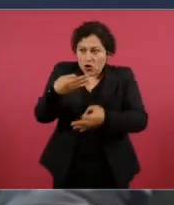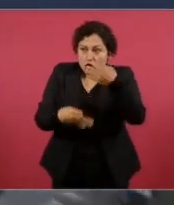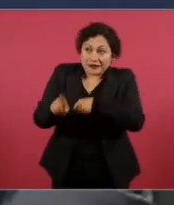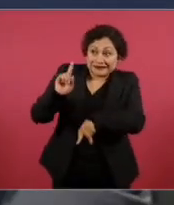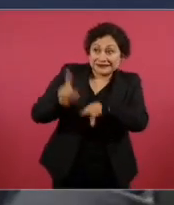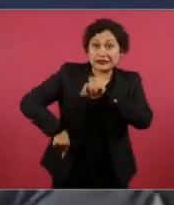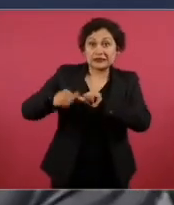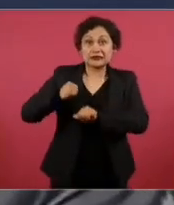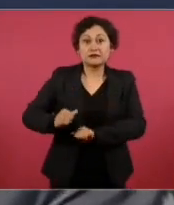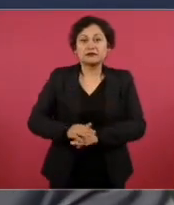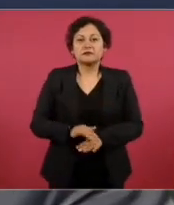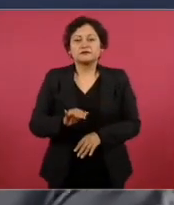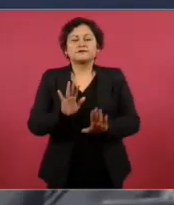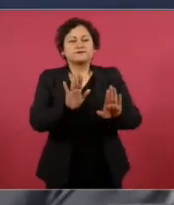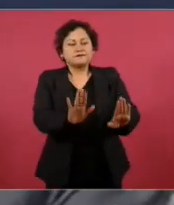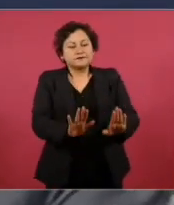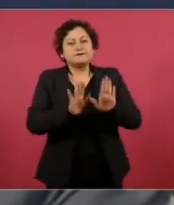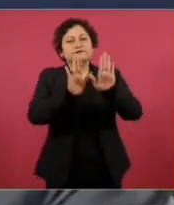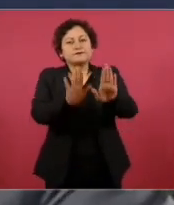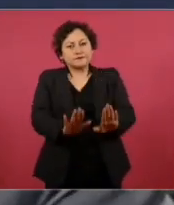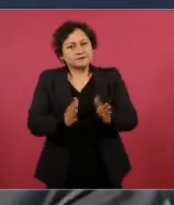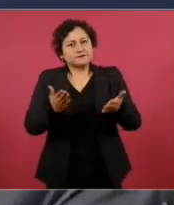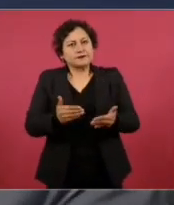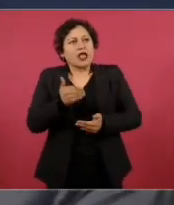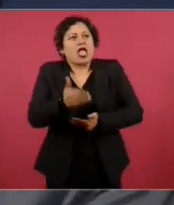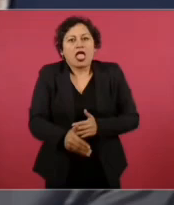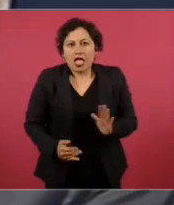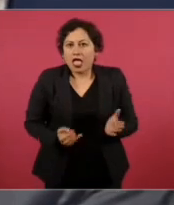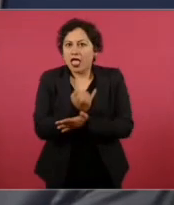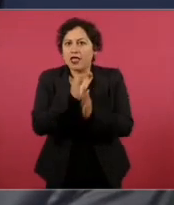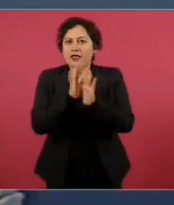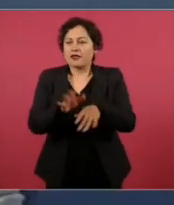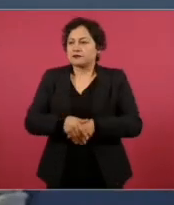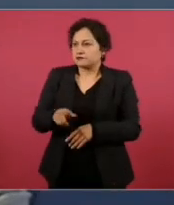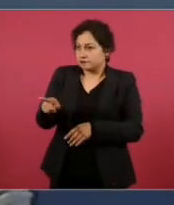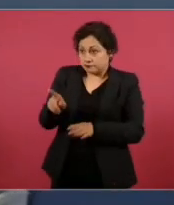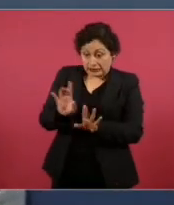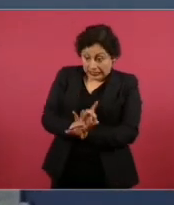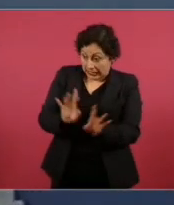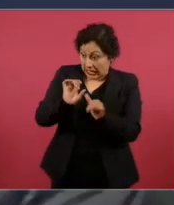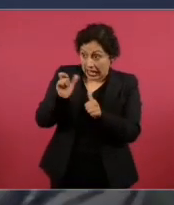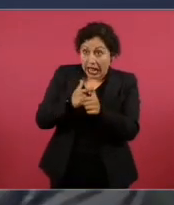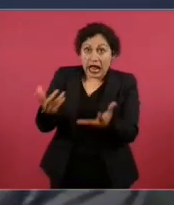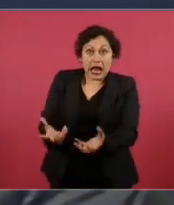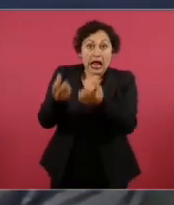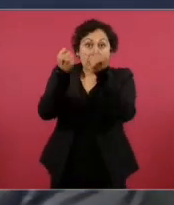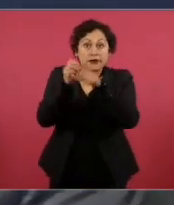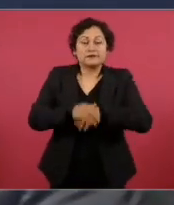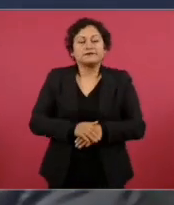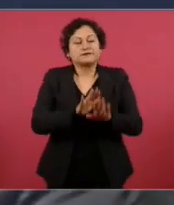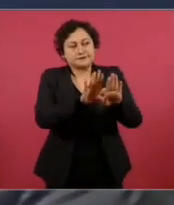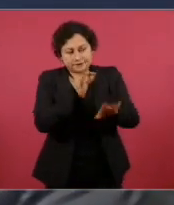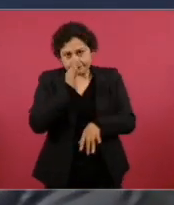fuero o Vamos a esperarnos, no nos adelantemos. sea, lo que sí te decir es que pase lo que